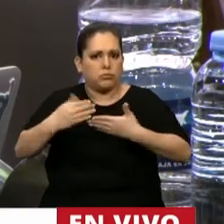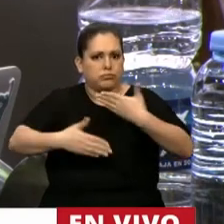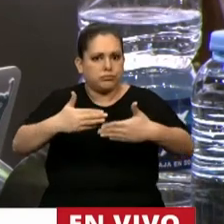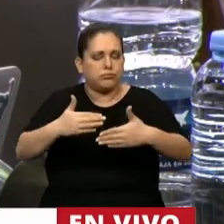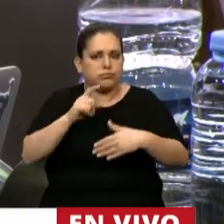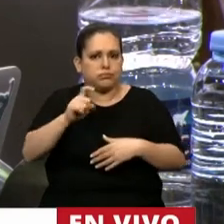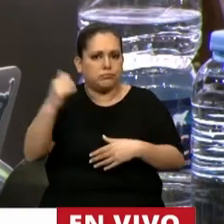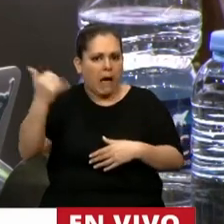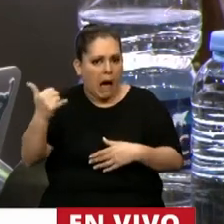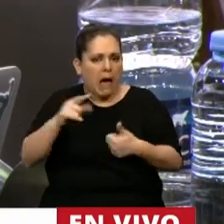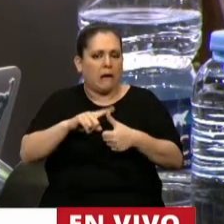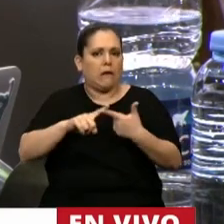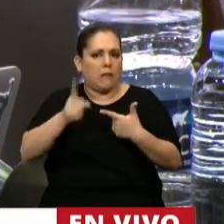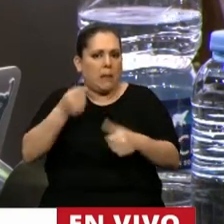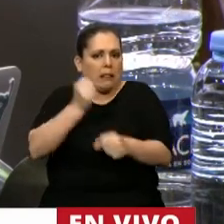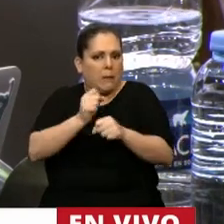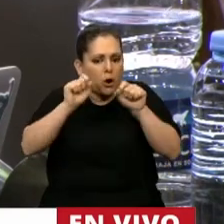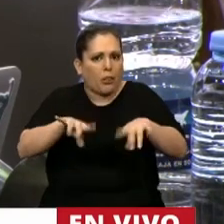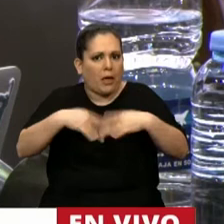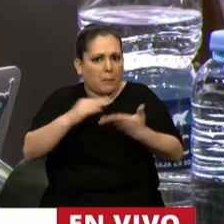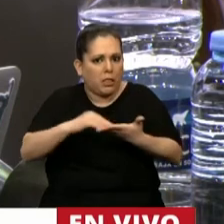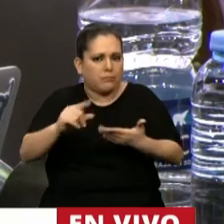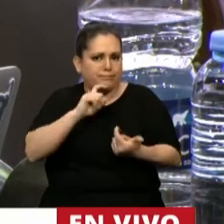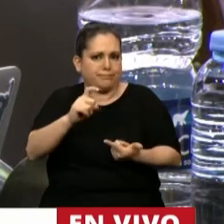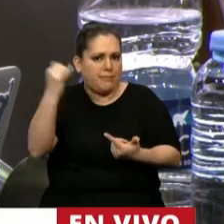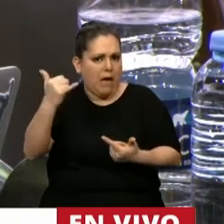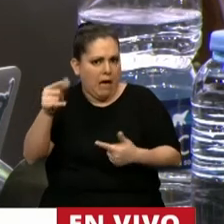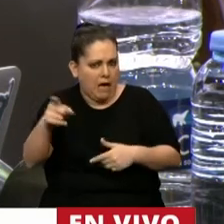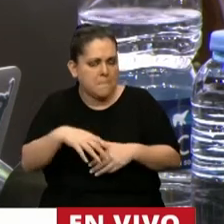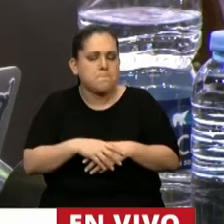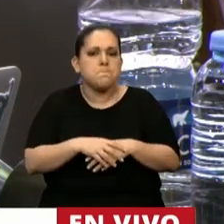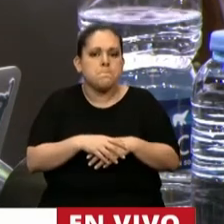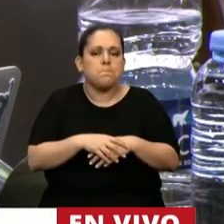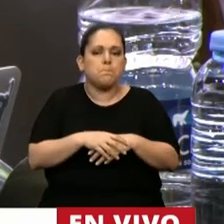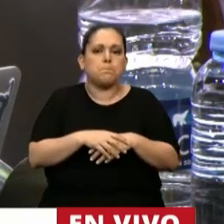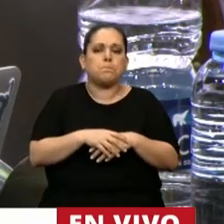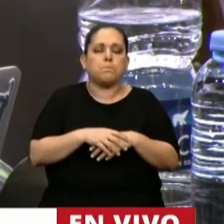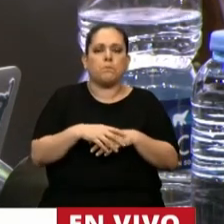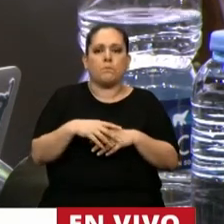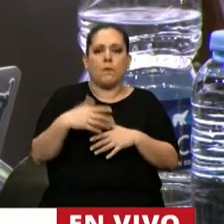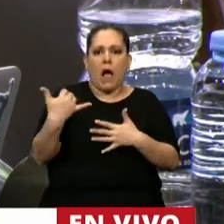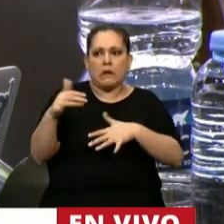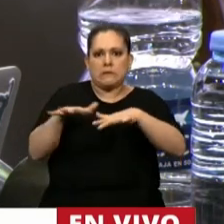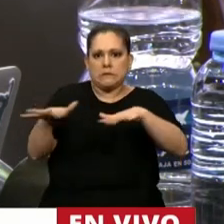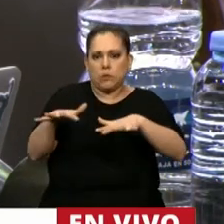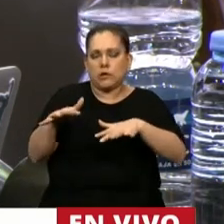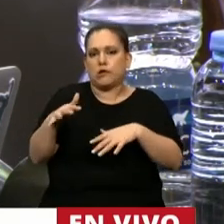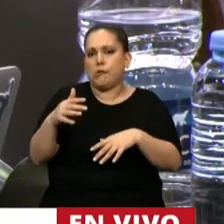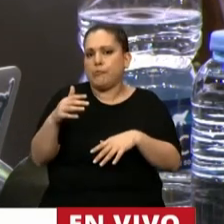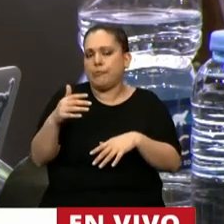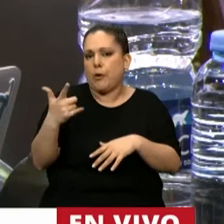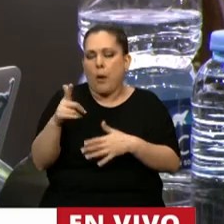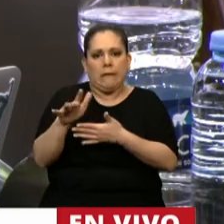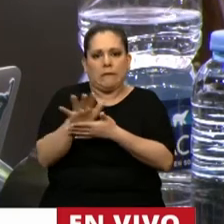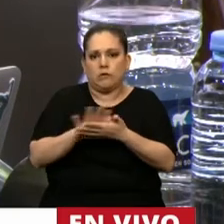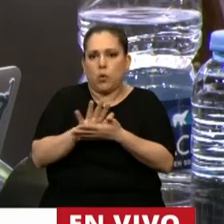institución y la tarea parlamentaria, que revela un proceder indecoroso que no se compadece con lo que